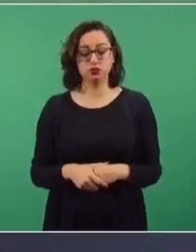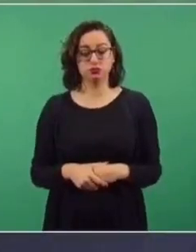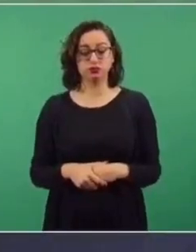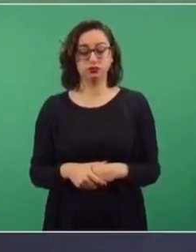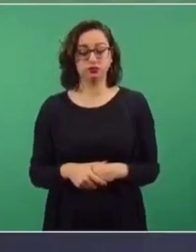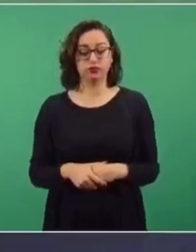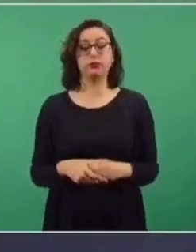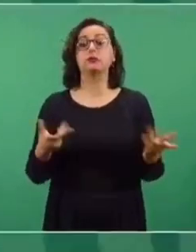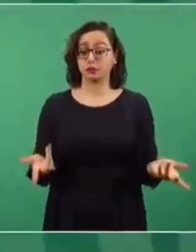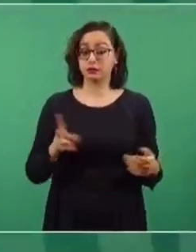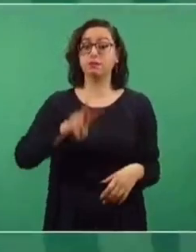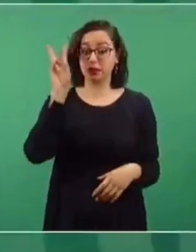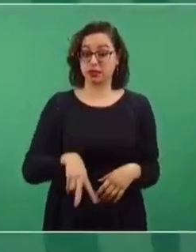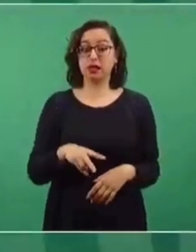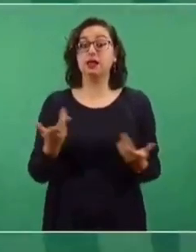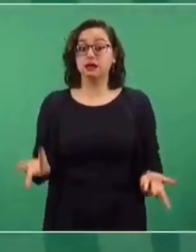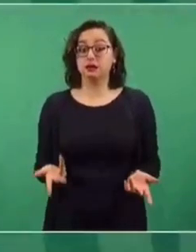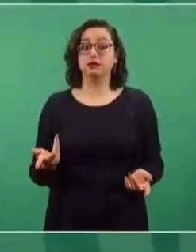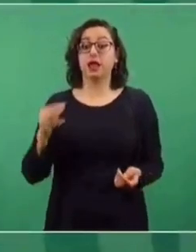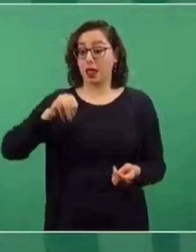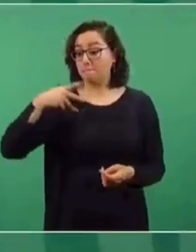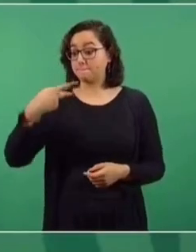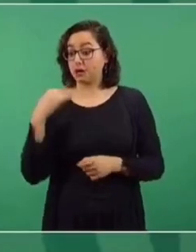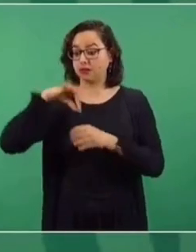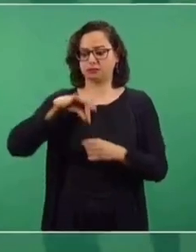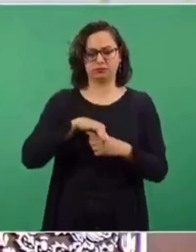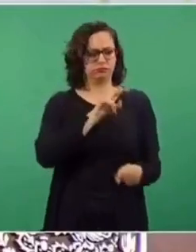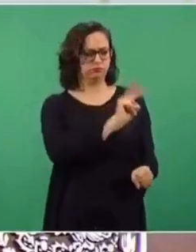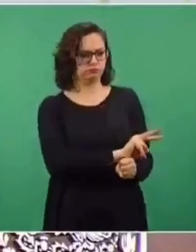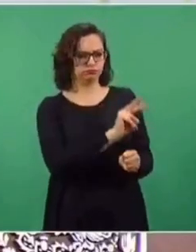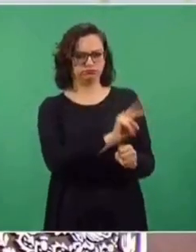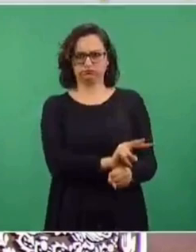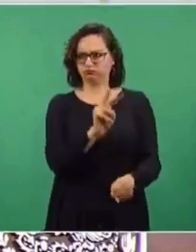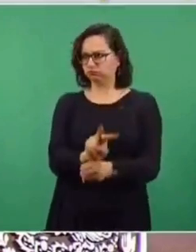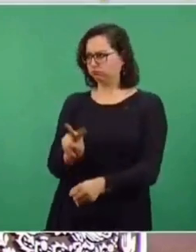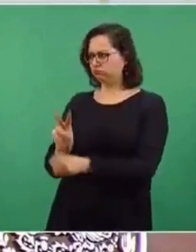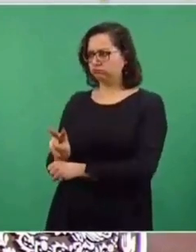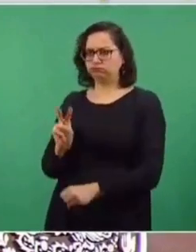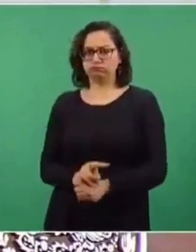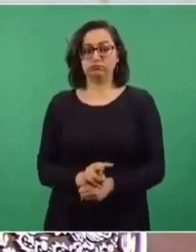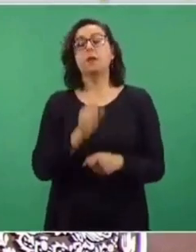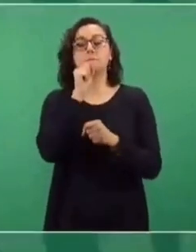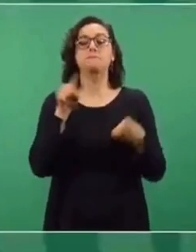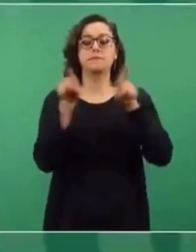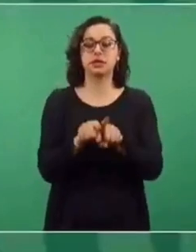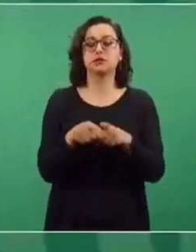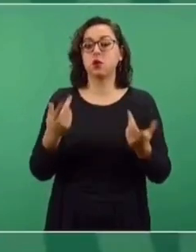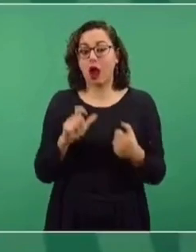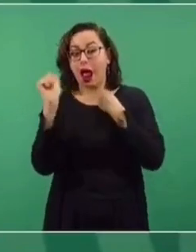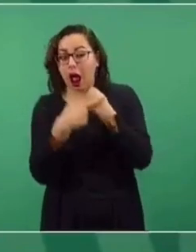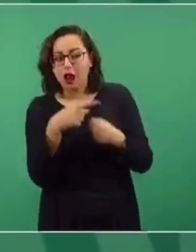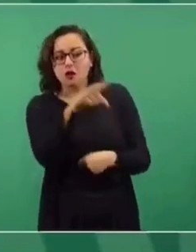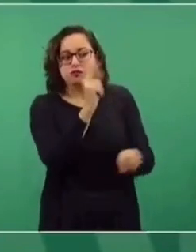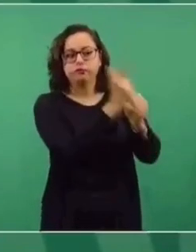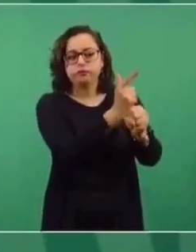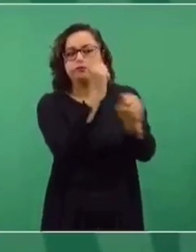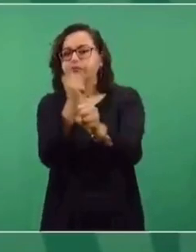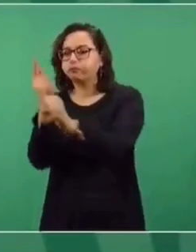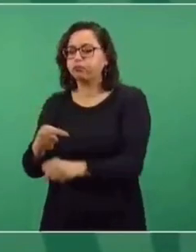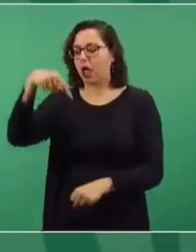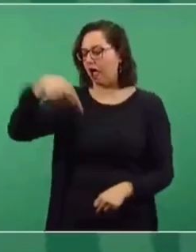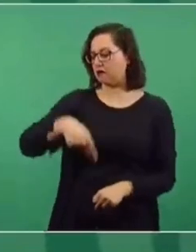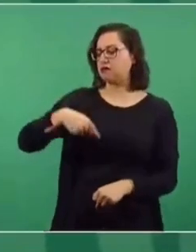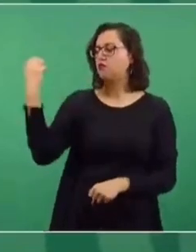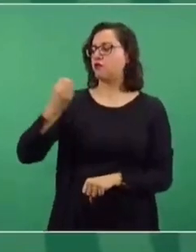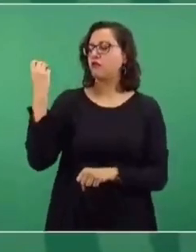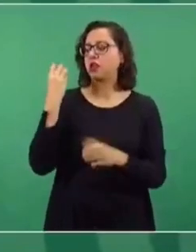va a estar la fiscalía electoral pendiente y desde aquí vamos a estar denunciando, sea quien